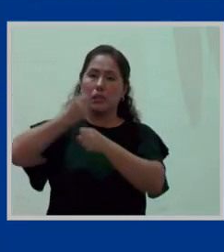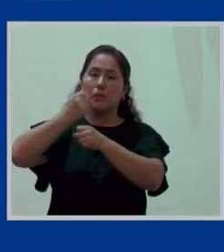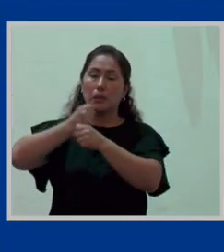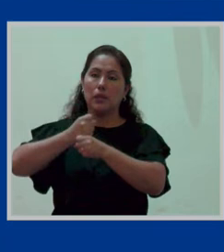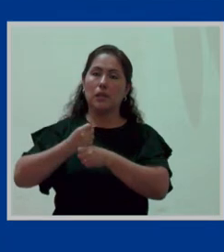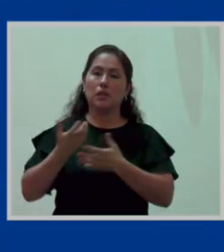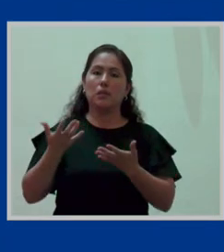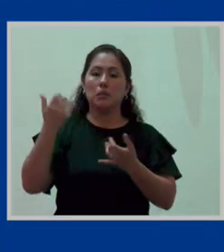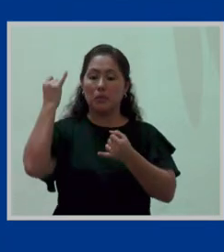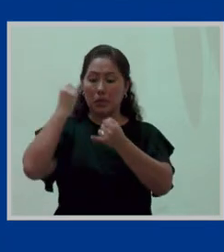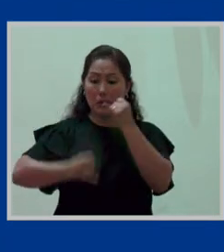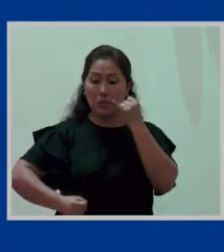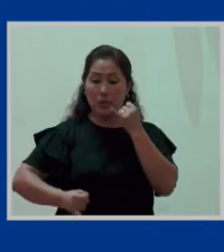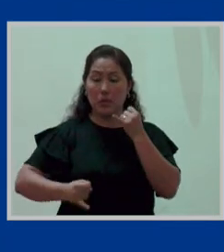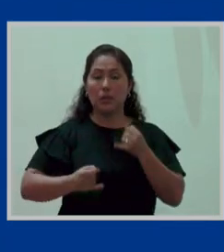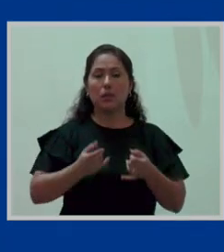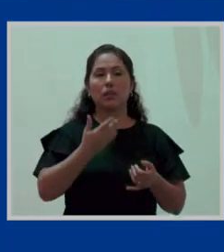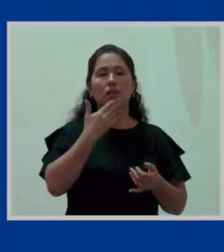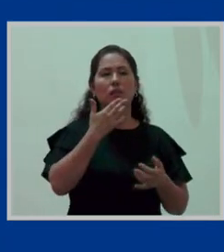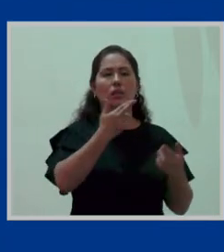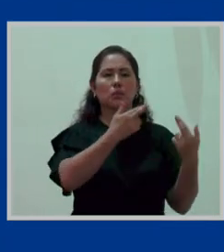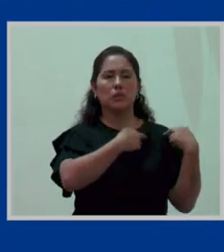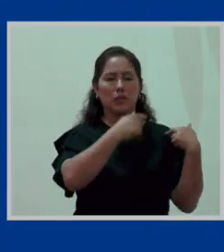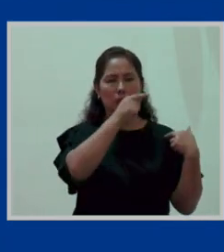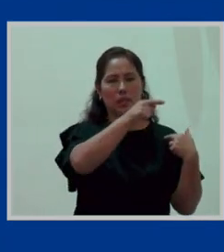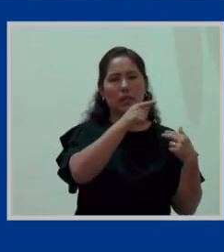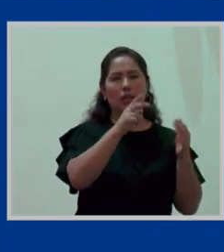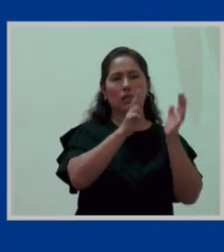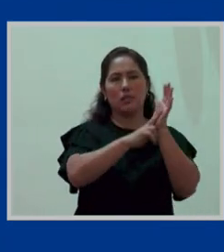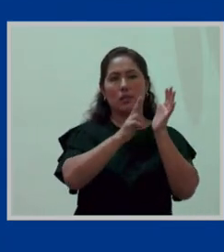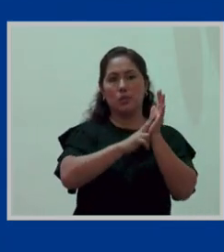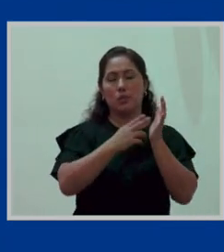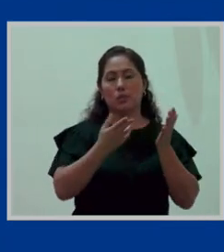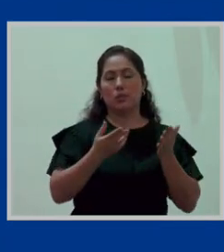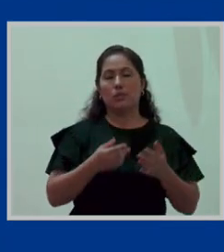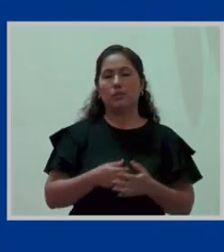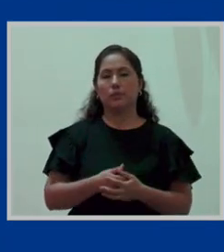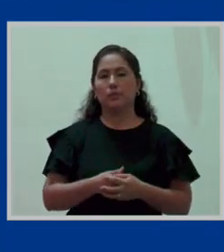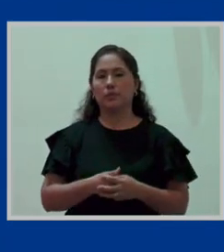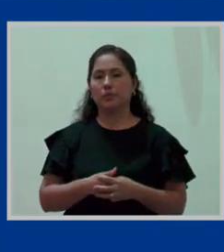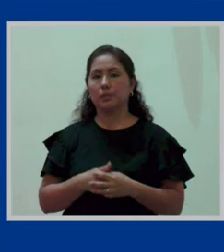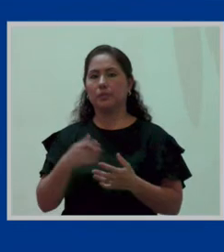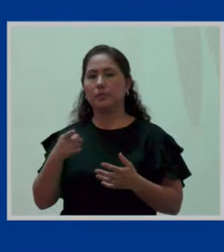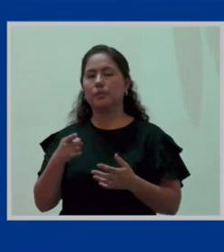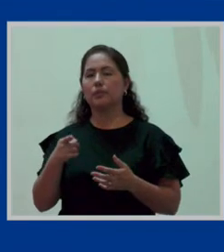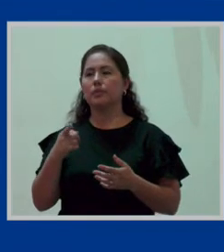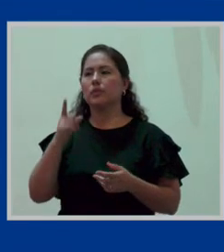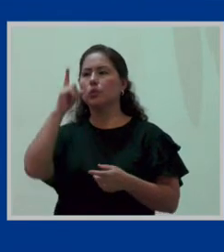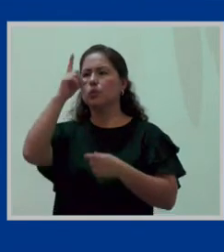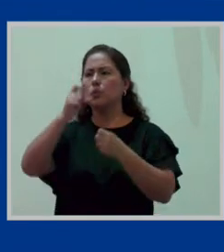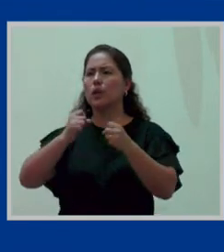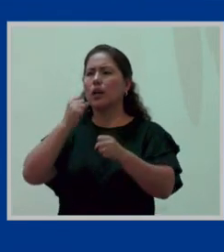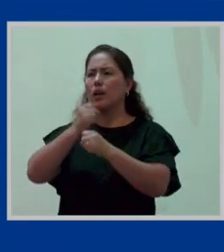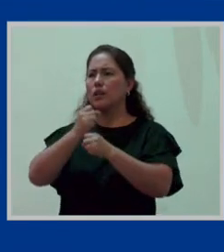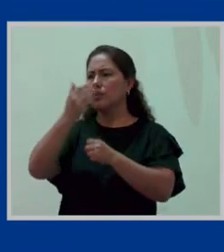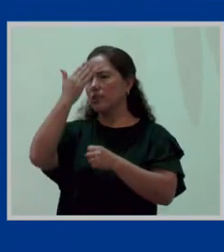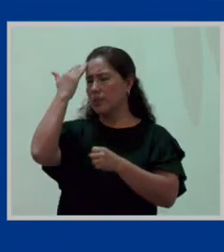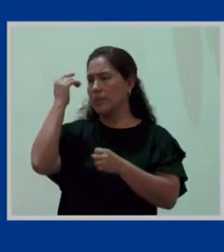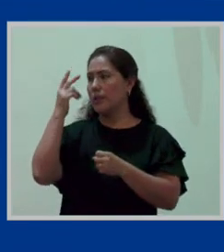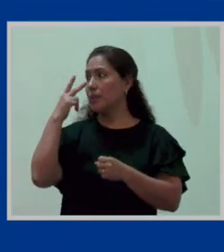generalmente se hace eco, ¿no? A que hay una licencia de un año, ¿no? Pero se olvidan de esta parte.